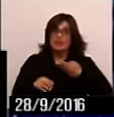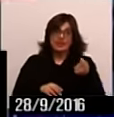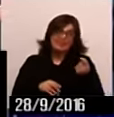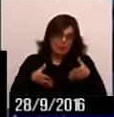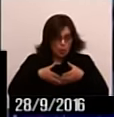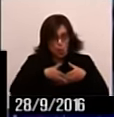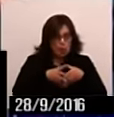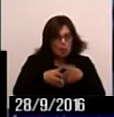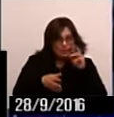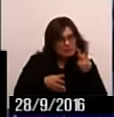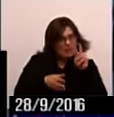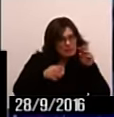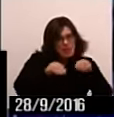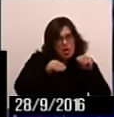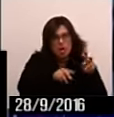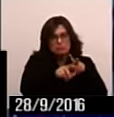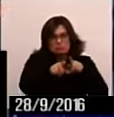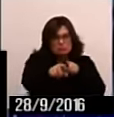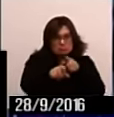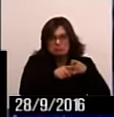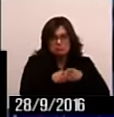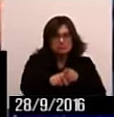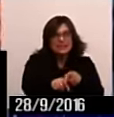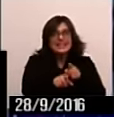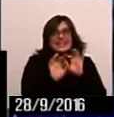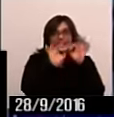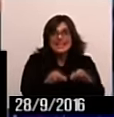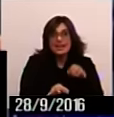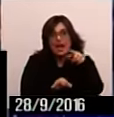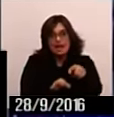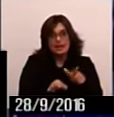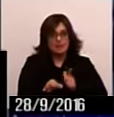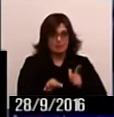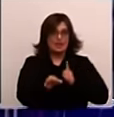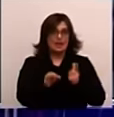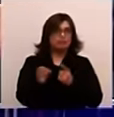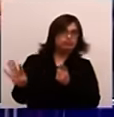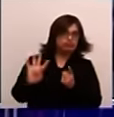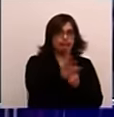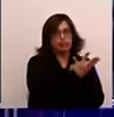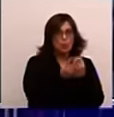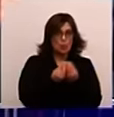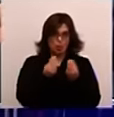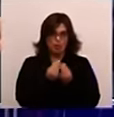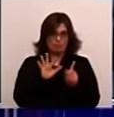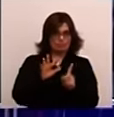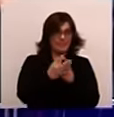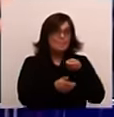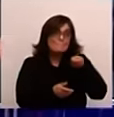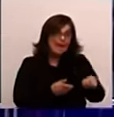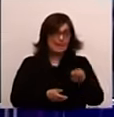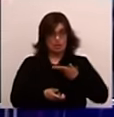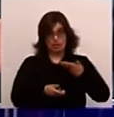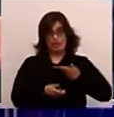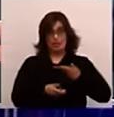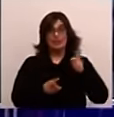pequeña y ve a unos indios poquitos, los persigue, los persigue, hasta que llega a un lugar en el cual lo están esperando muchos. Ahí lo emboscan y ahí lo matan. Y no solo que lo